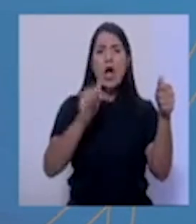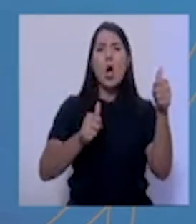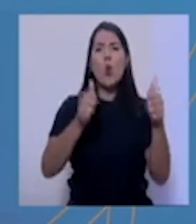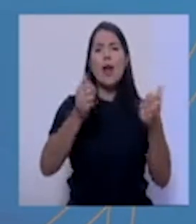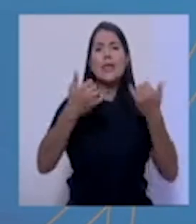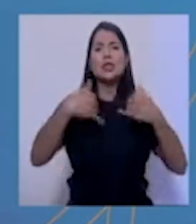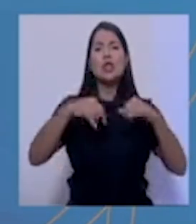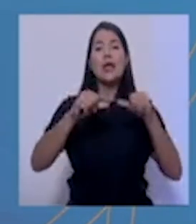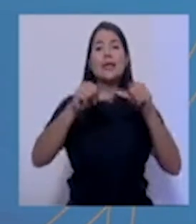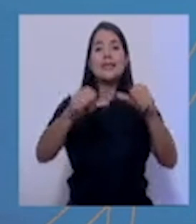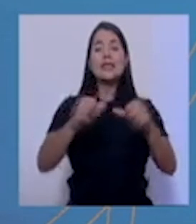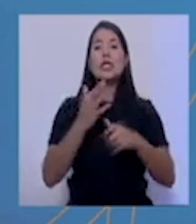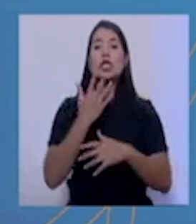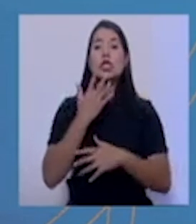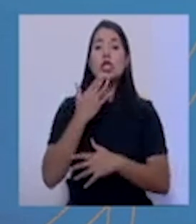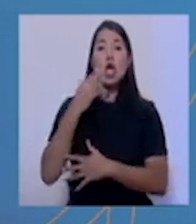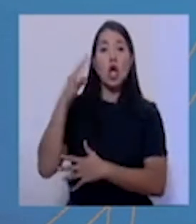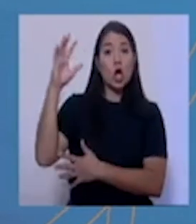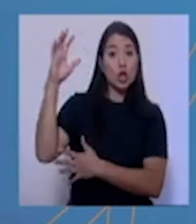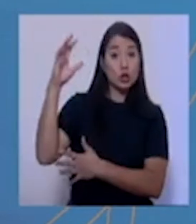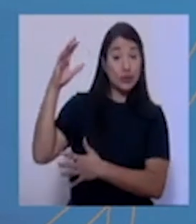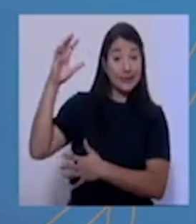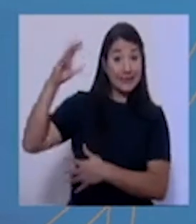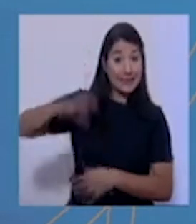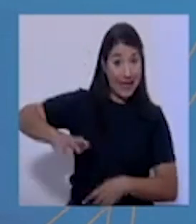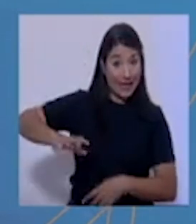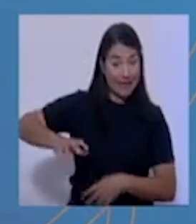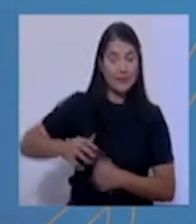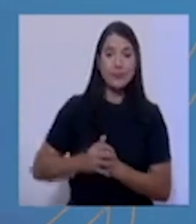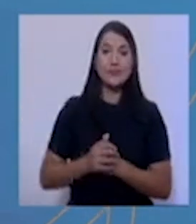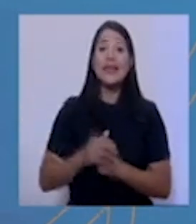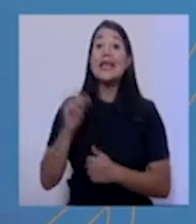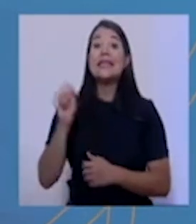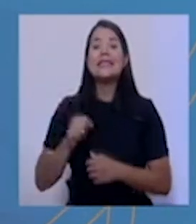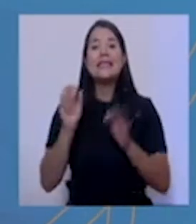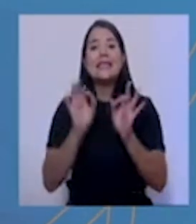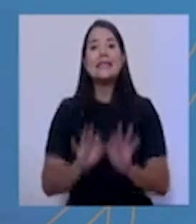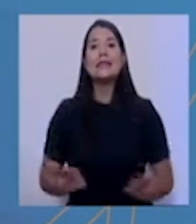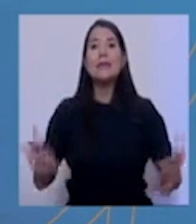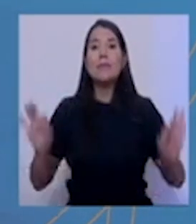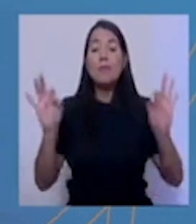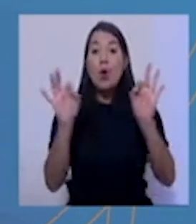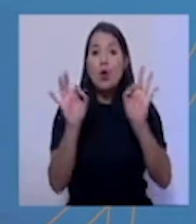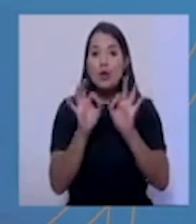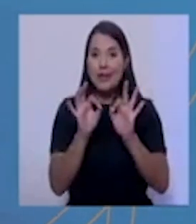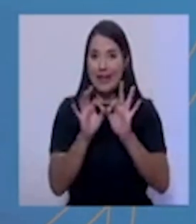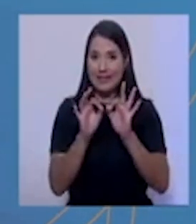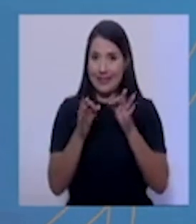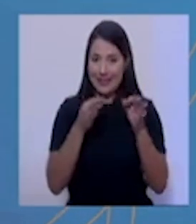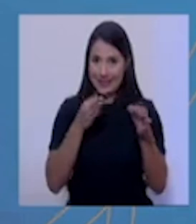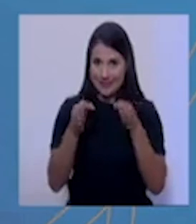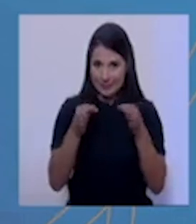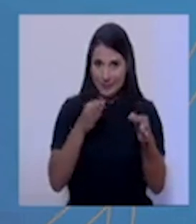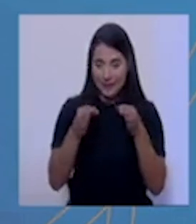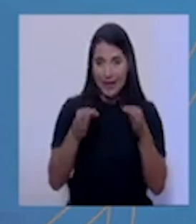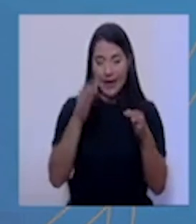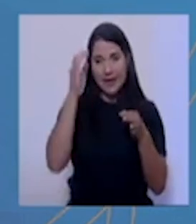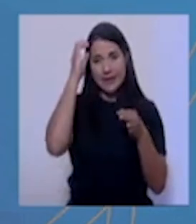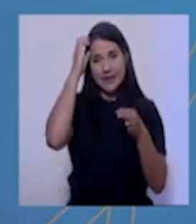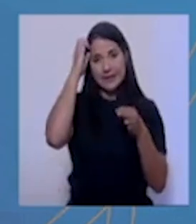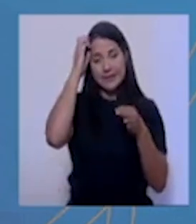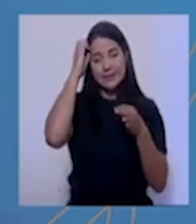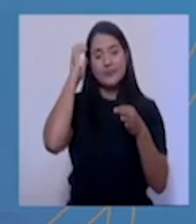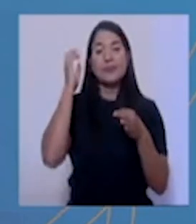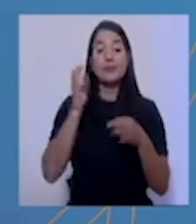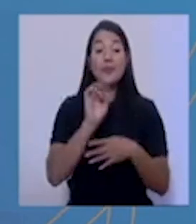naranja. Sí es importante mencionar que de acuerdo a este mismo estudio que ha realizado